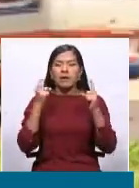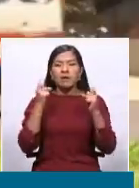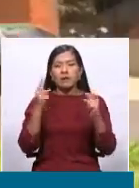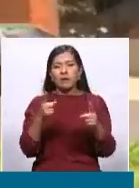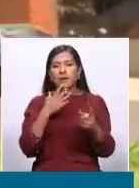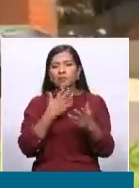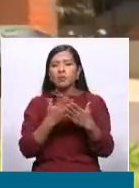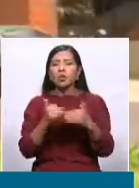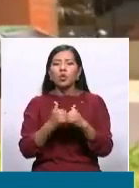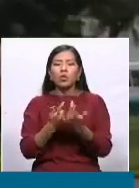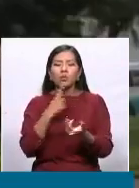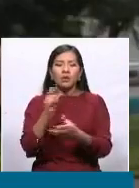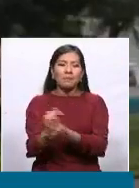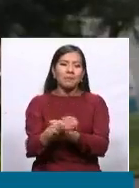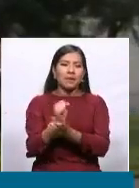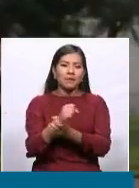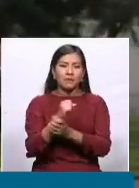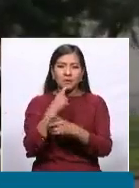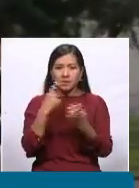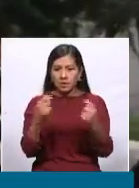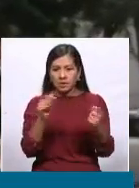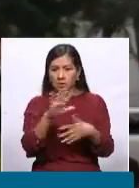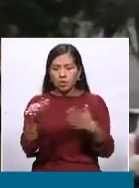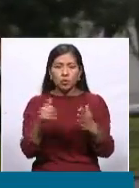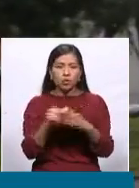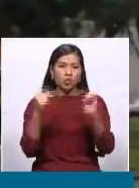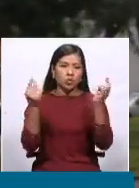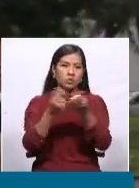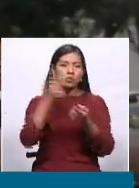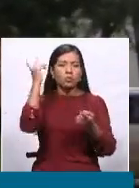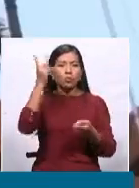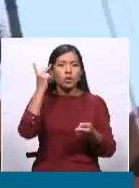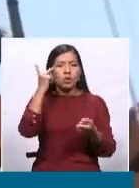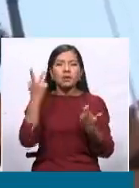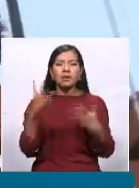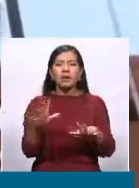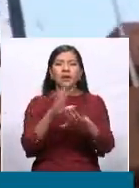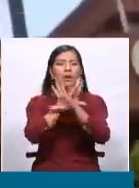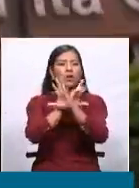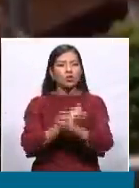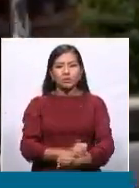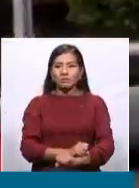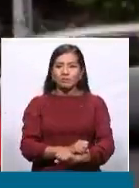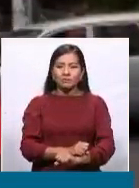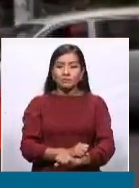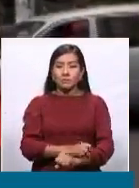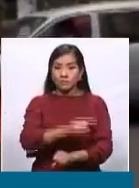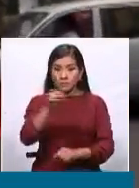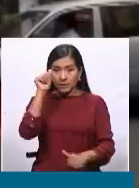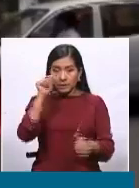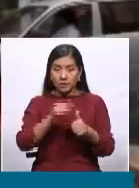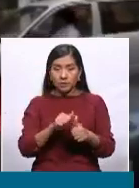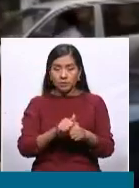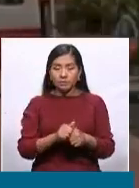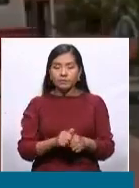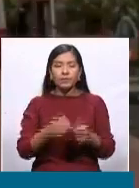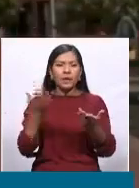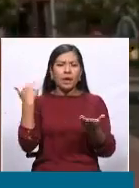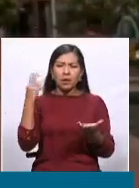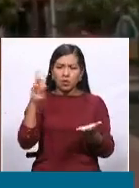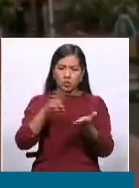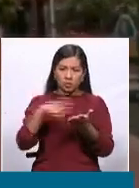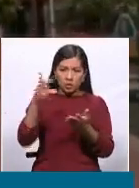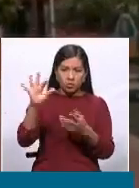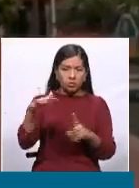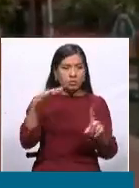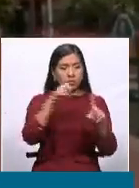la manipulación que intentan hacer los políticos que están acostumbrados a esto. Porque recordemos, no solamente lo del dos mil diecinueve con el